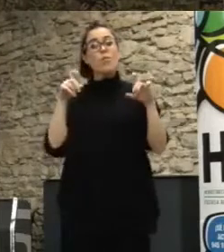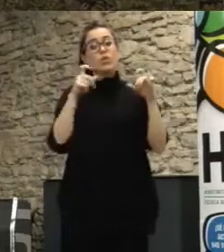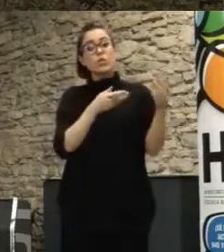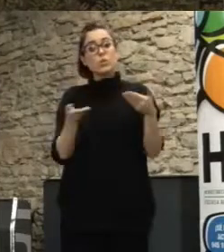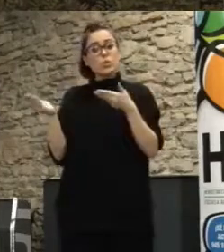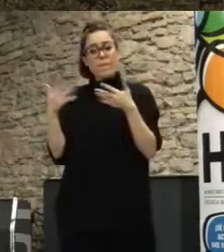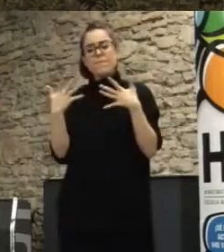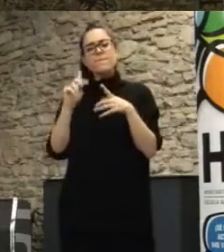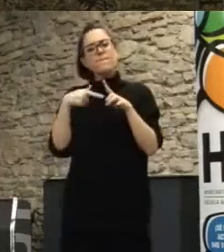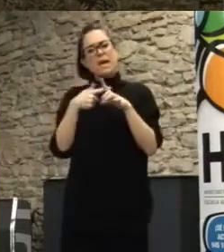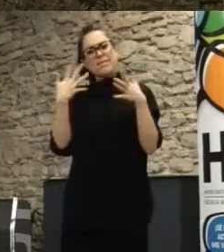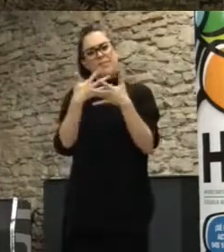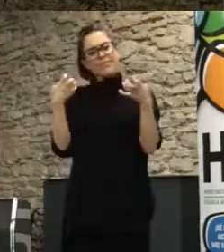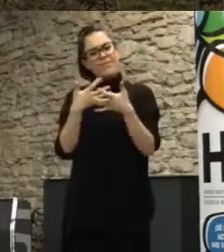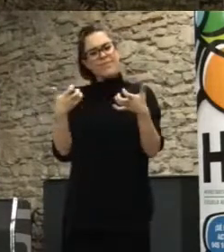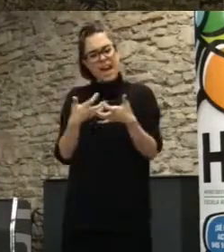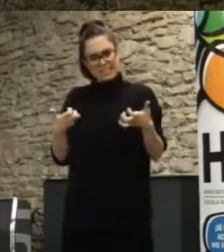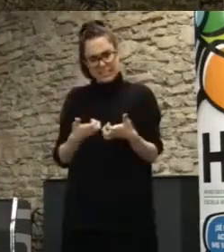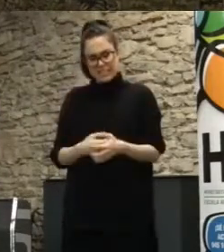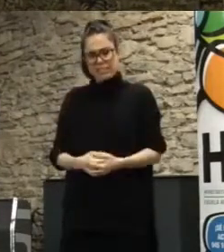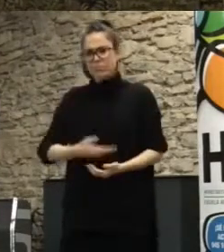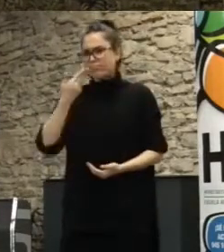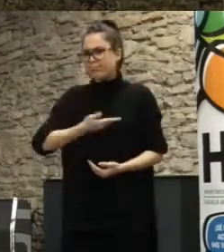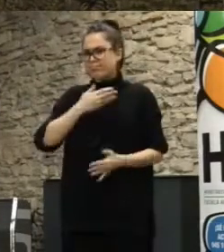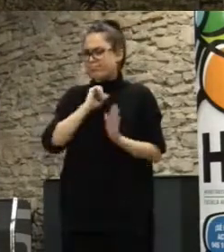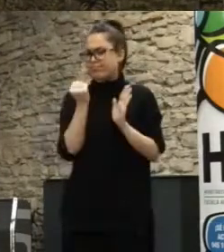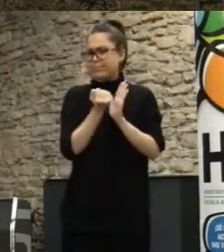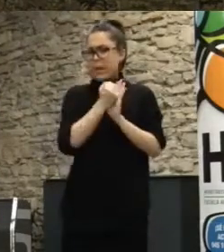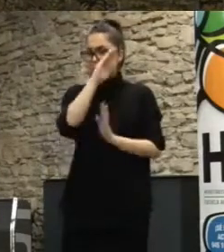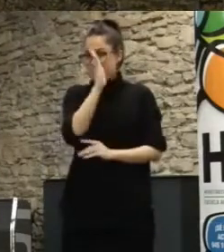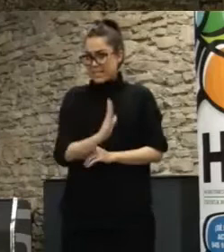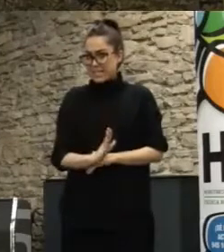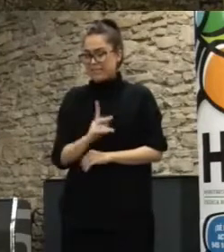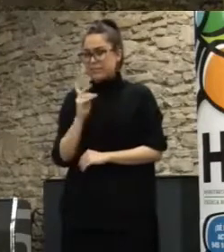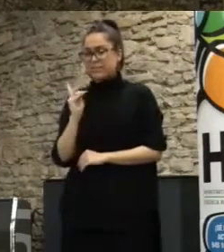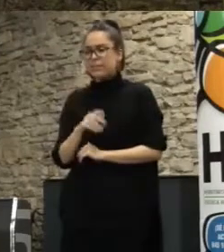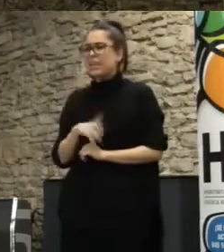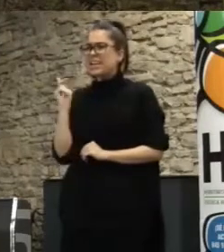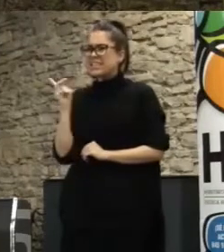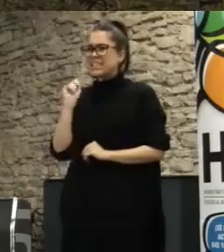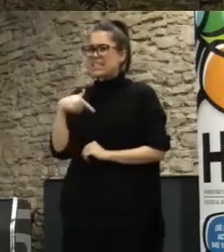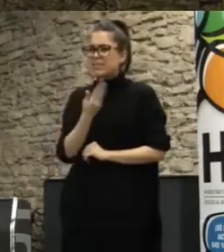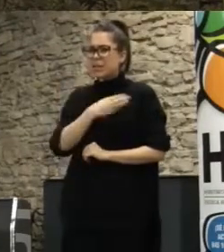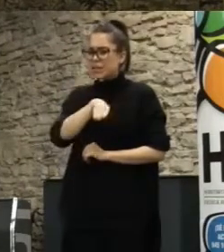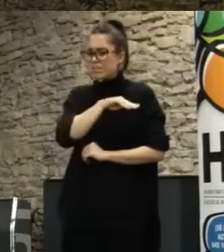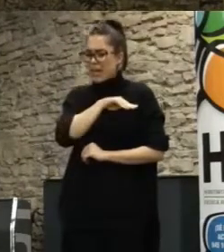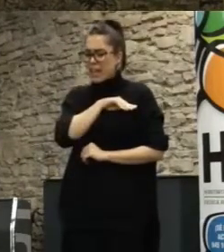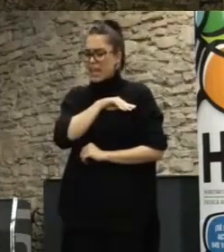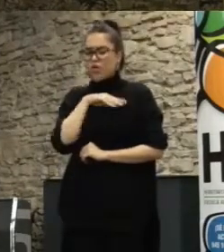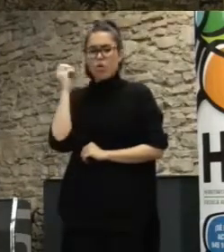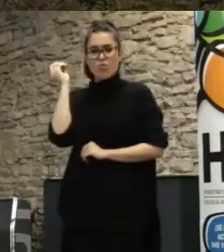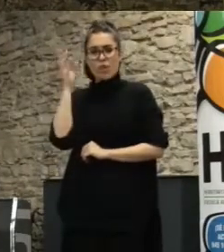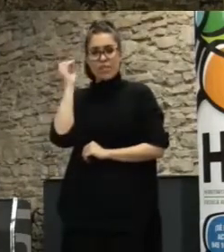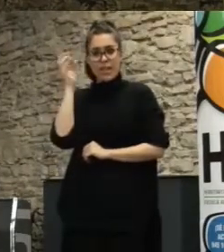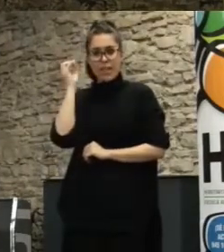y frases que las hacen funcionar de otra manera revueltas de Brasil esta día jugaba España Brasil la compra de las confedaciones había una